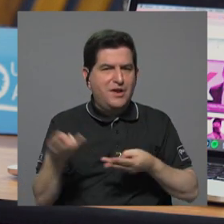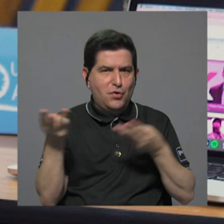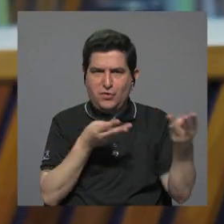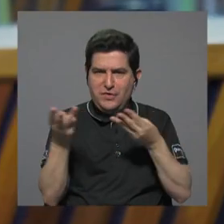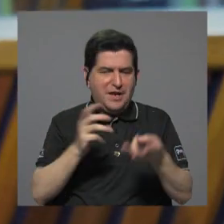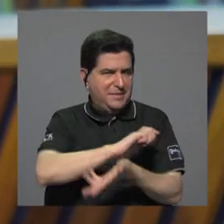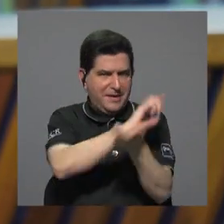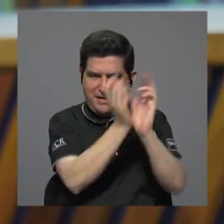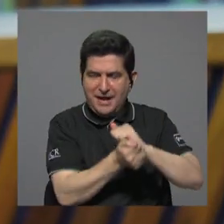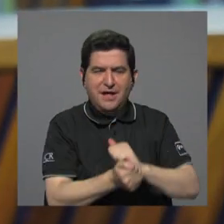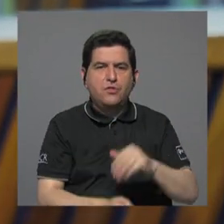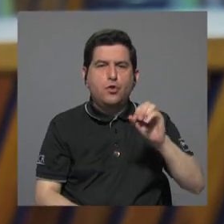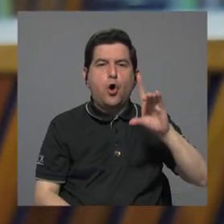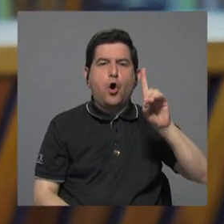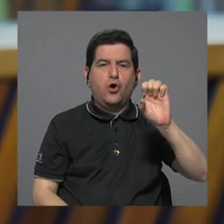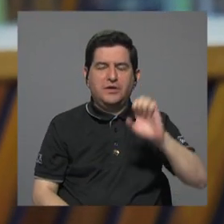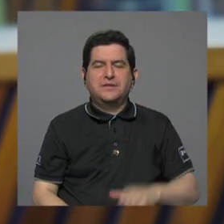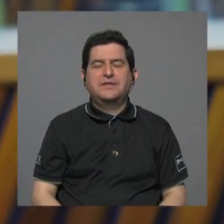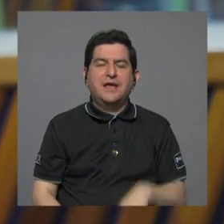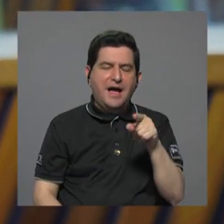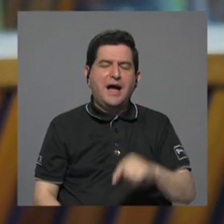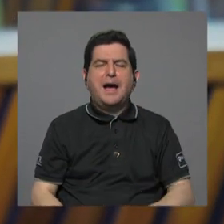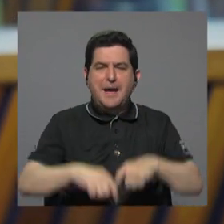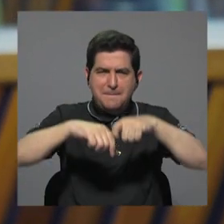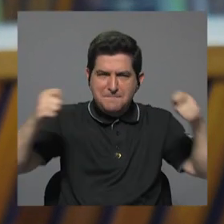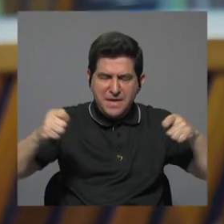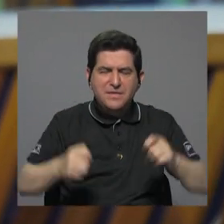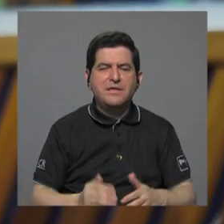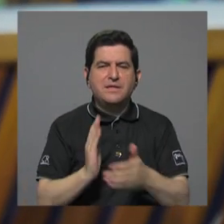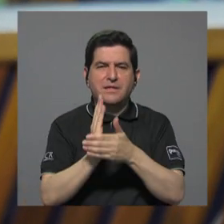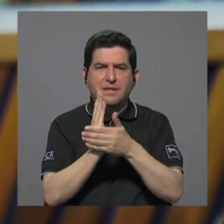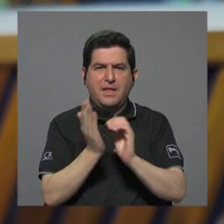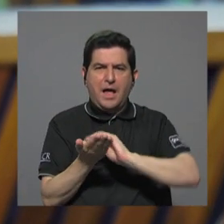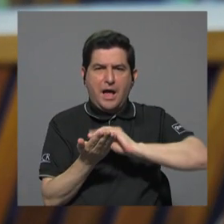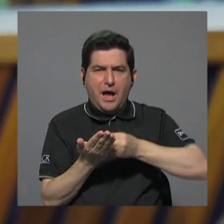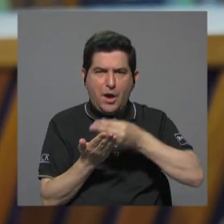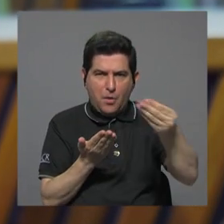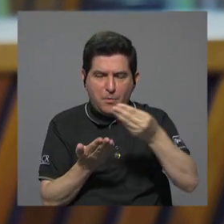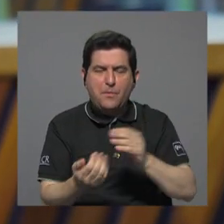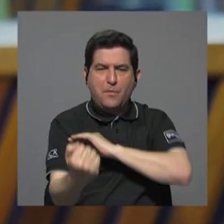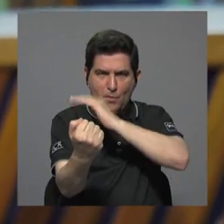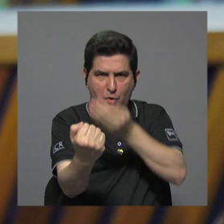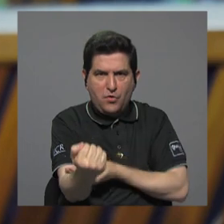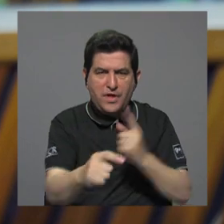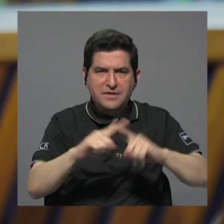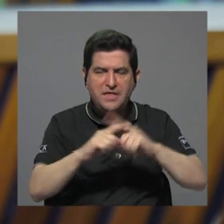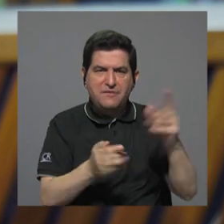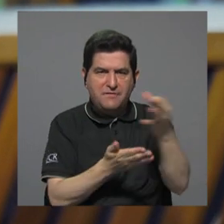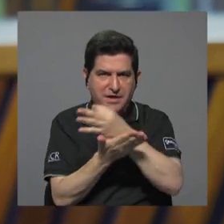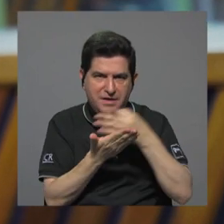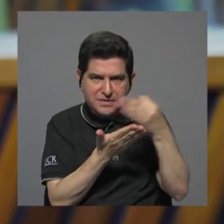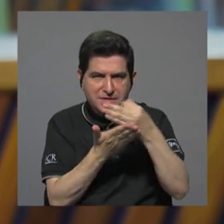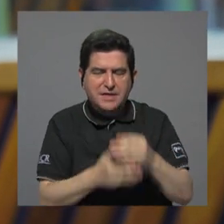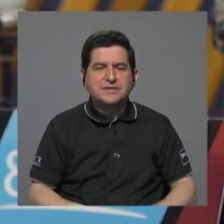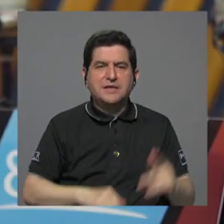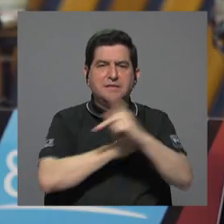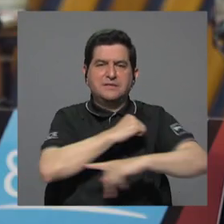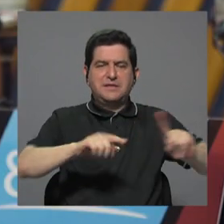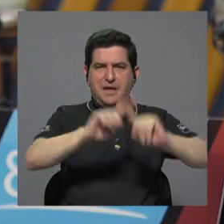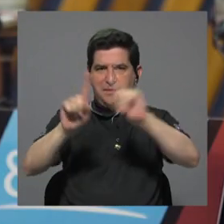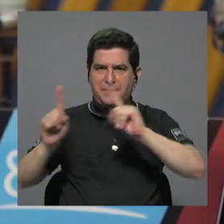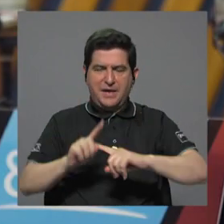cambiario. La OCDE emplea una medida para comparar el poder adquisitivo absoluto de las distintas monedas de los países que la conforman.